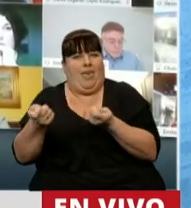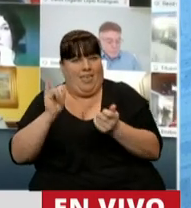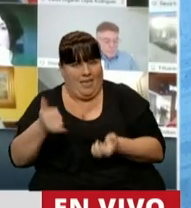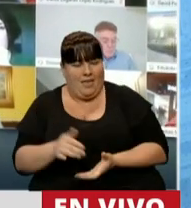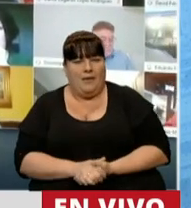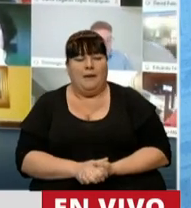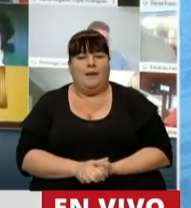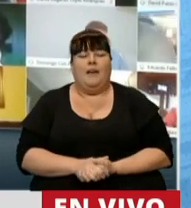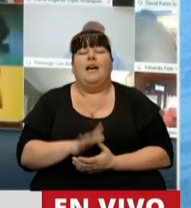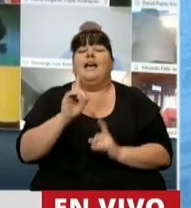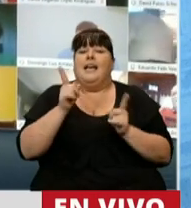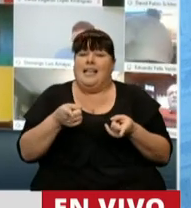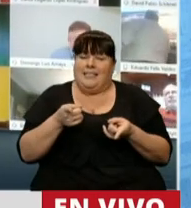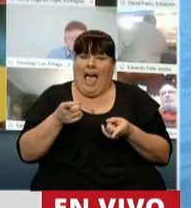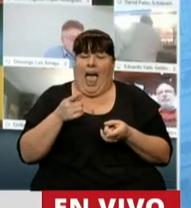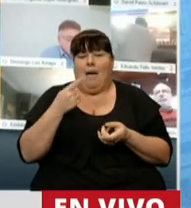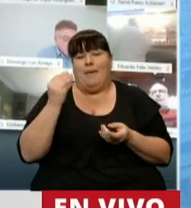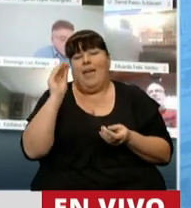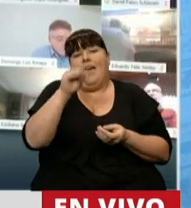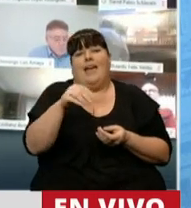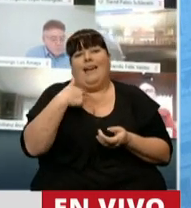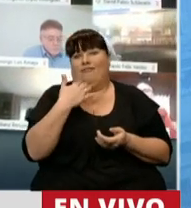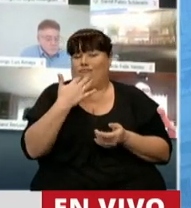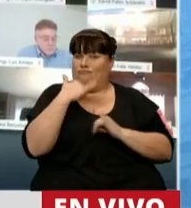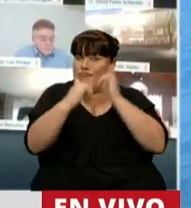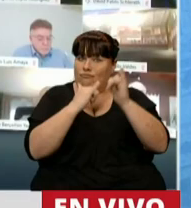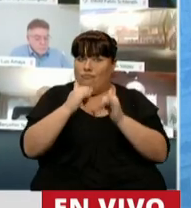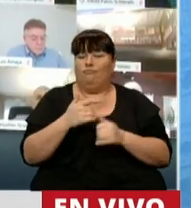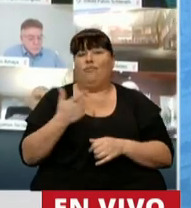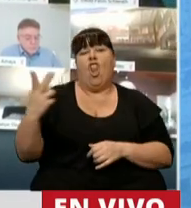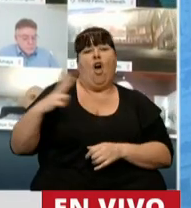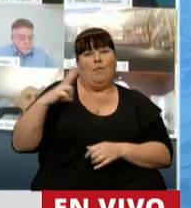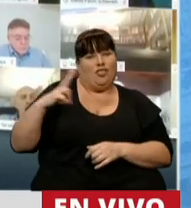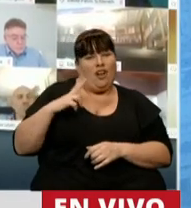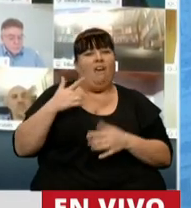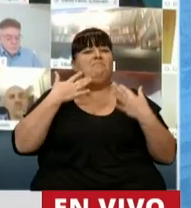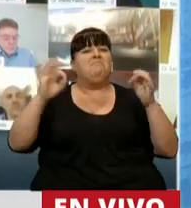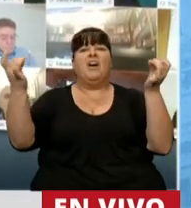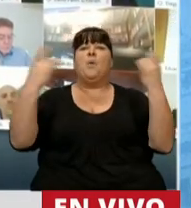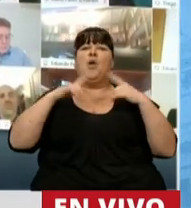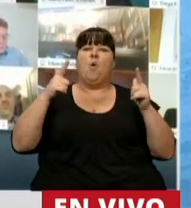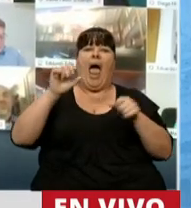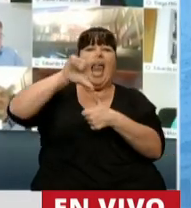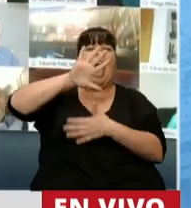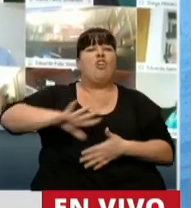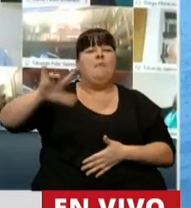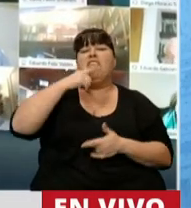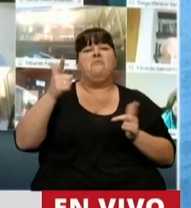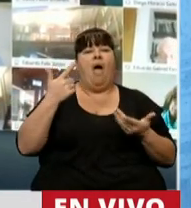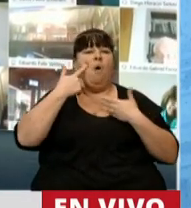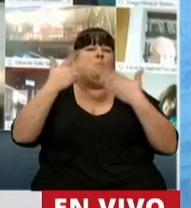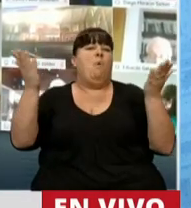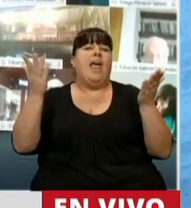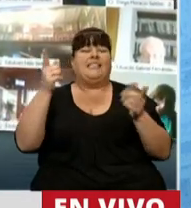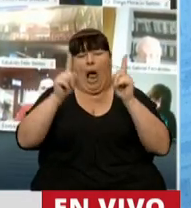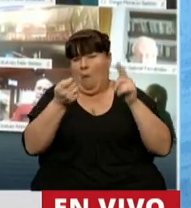para poner una nota dramática de color, los millonarios inmunes al virus en Latinoamérica, mostrando